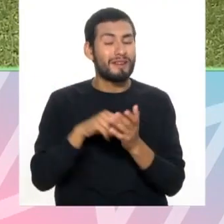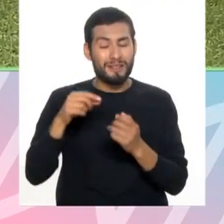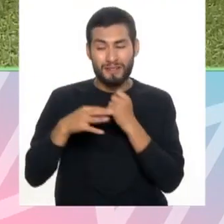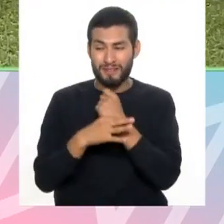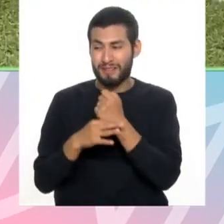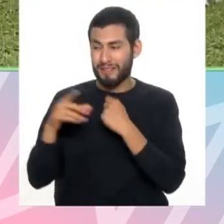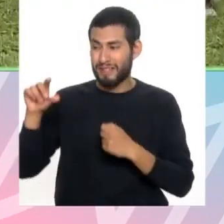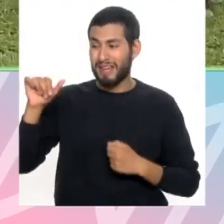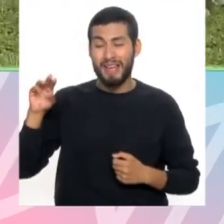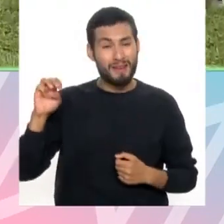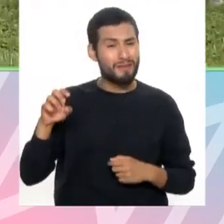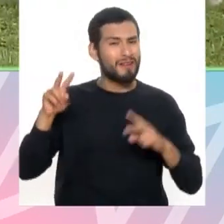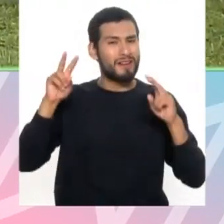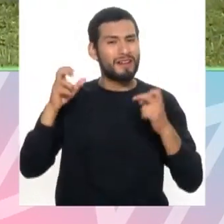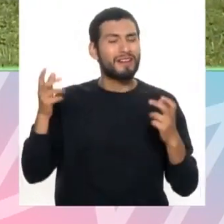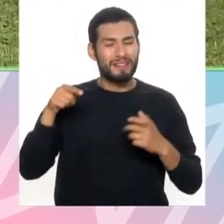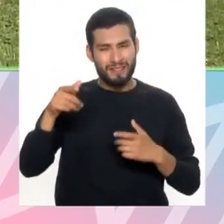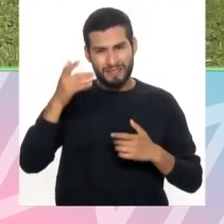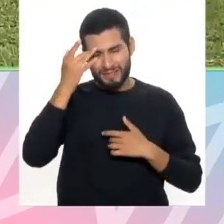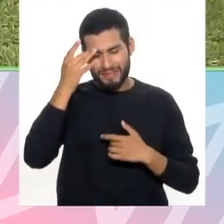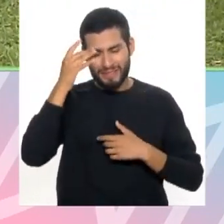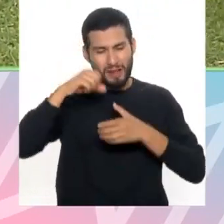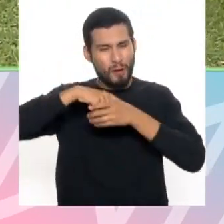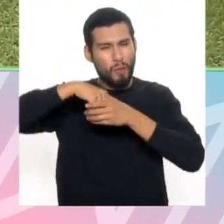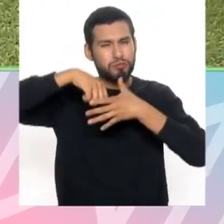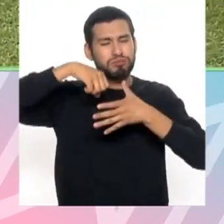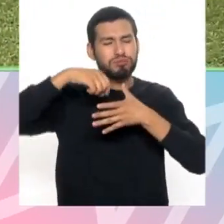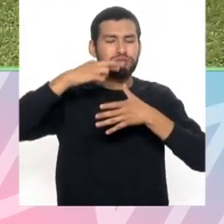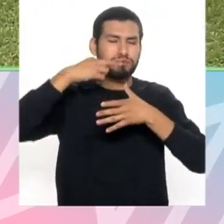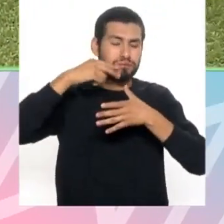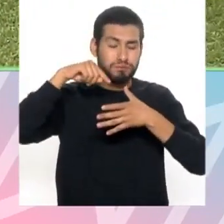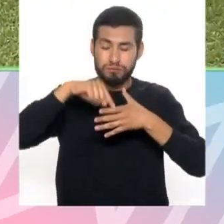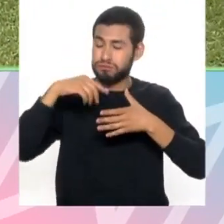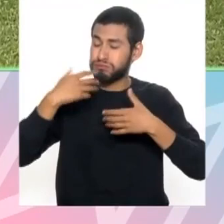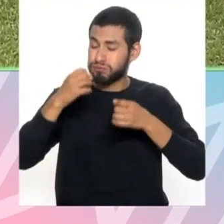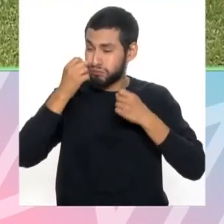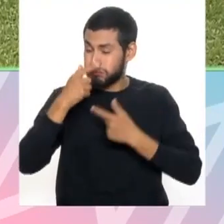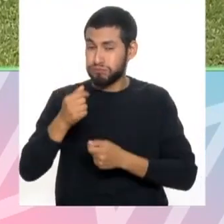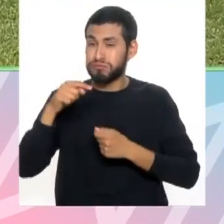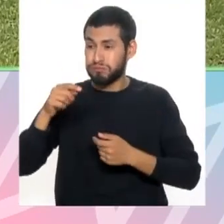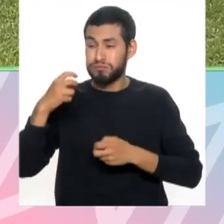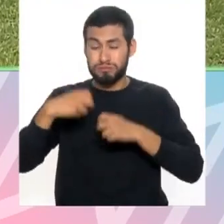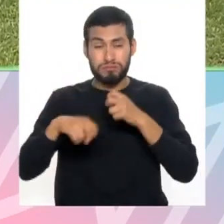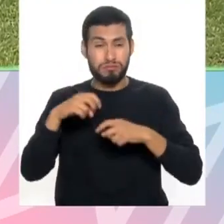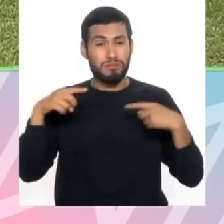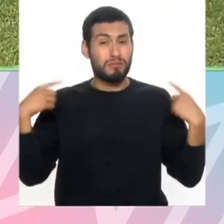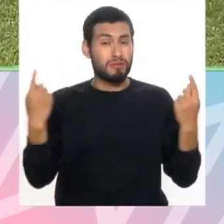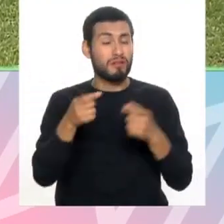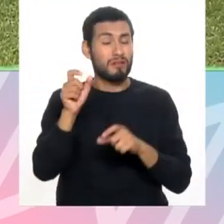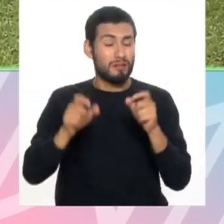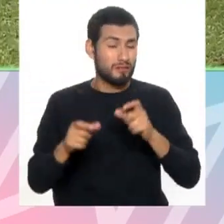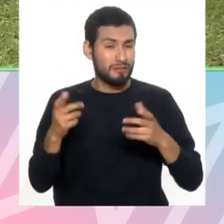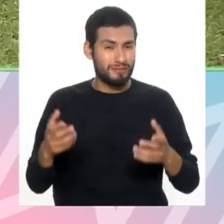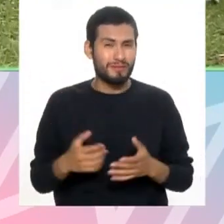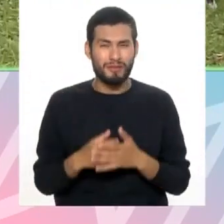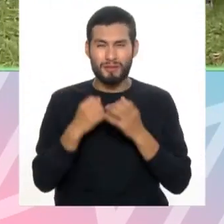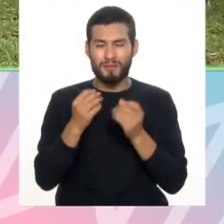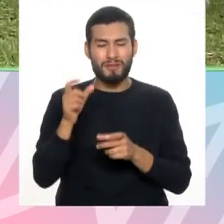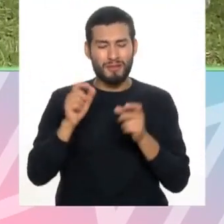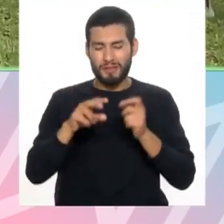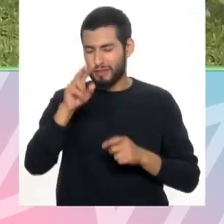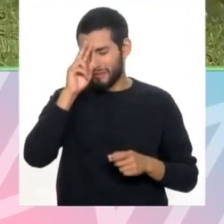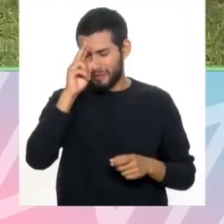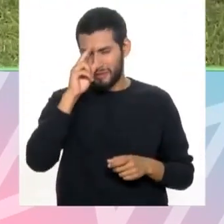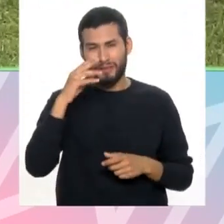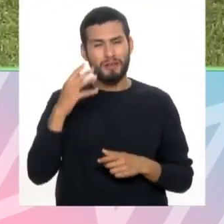doctor Jaime para seguir hablando acerca de este interesante y muy frecuente problema de salud pública. Porque lo tienen muchas personas en el